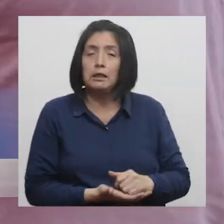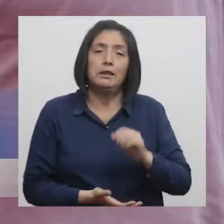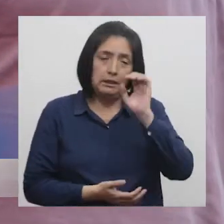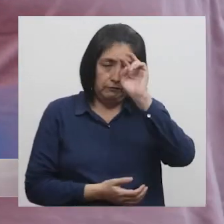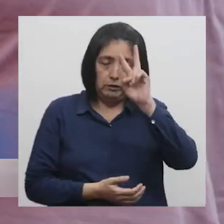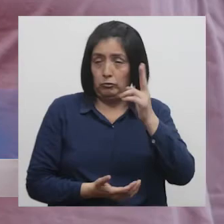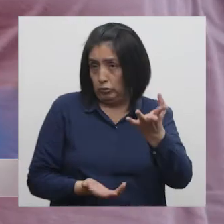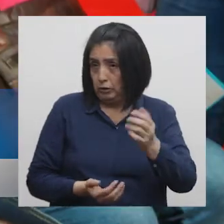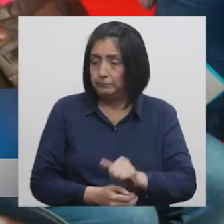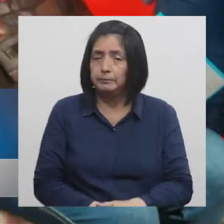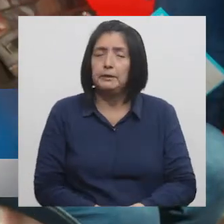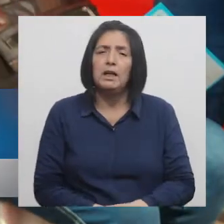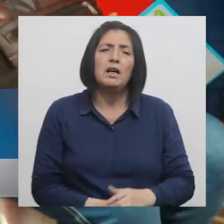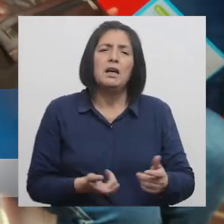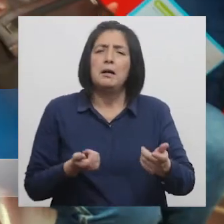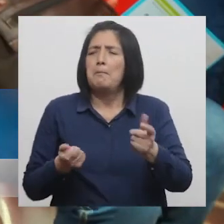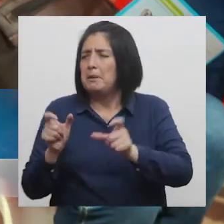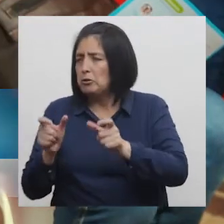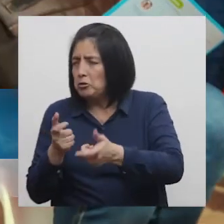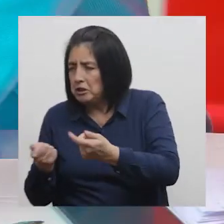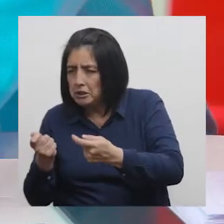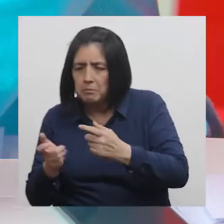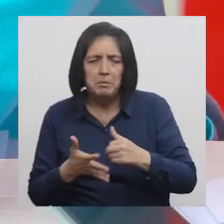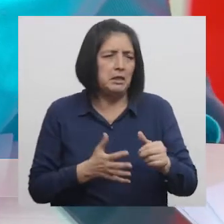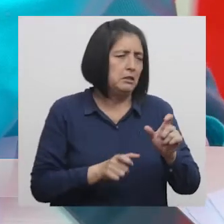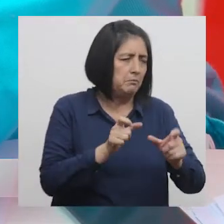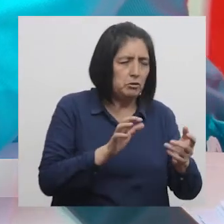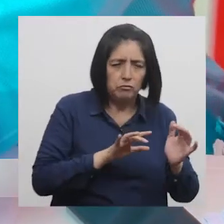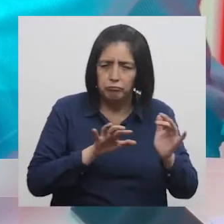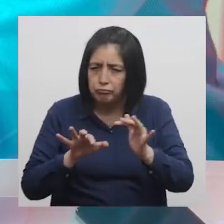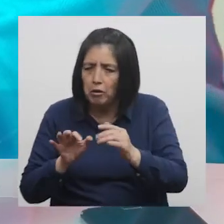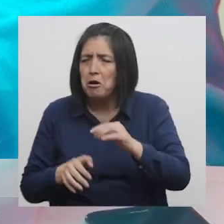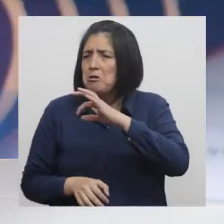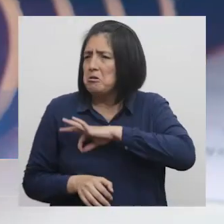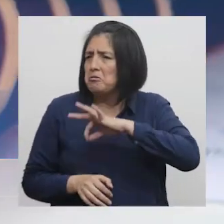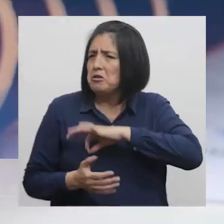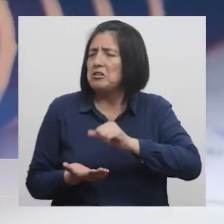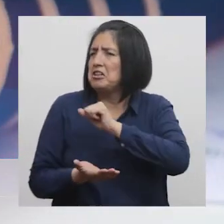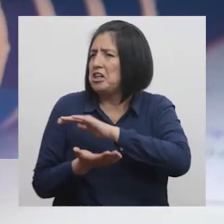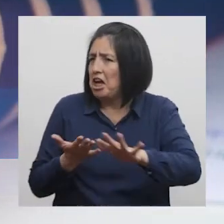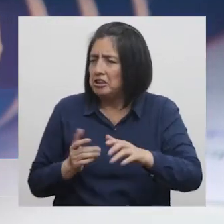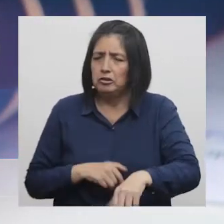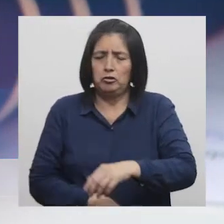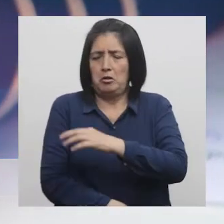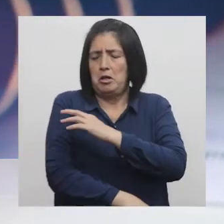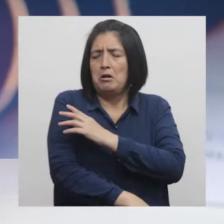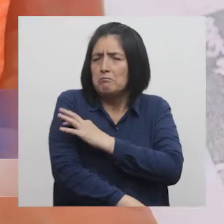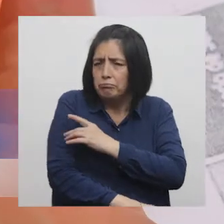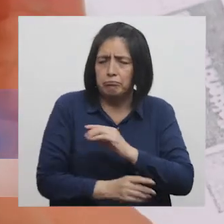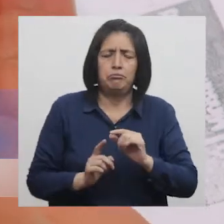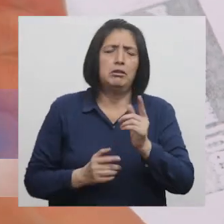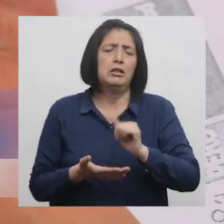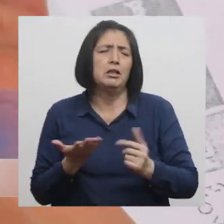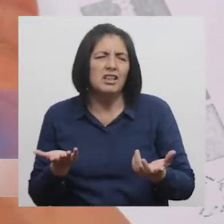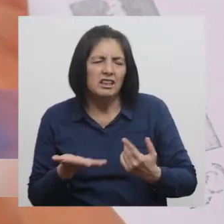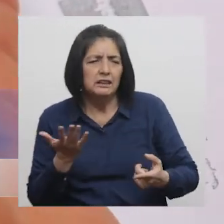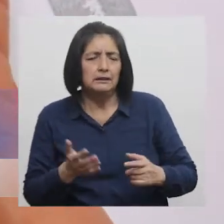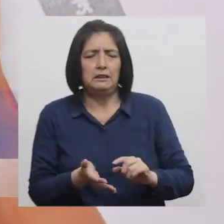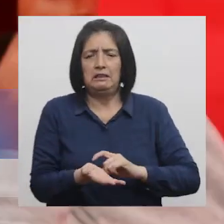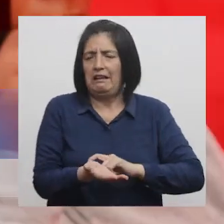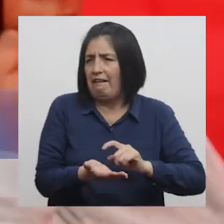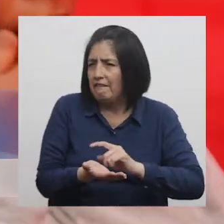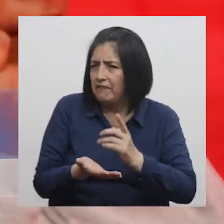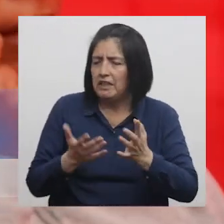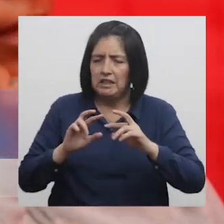Distrito de La Victoria Comerciantes y visitantes se beneficiaron con los servicios gratuitos de medida de presión arterial Despistaje de